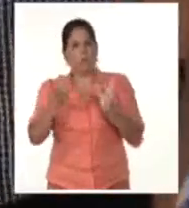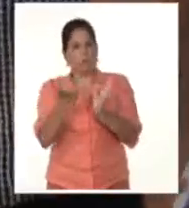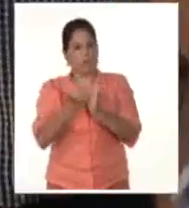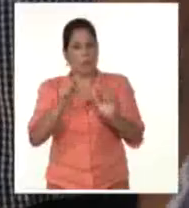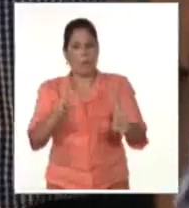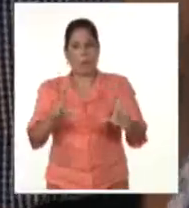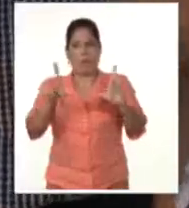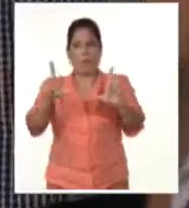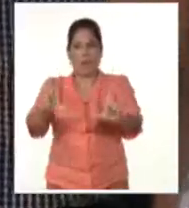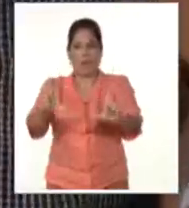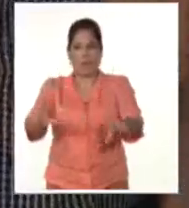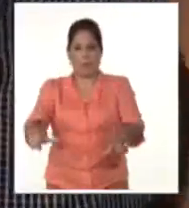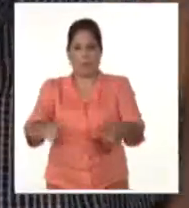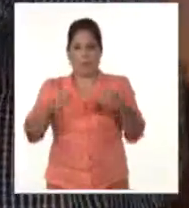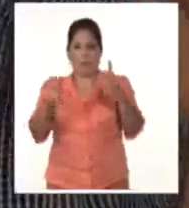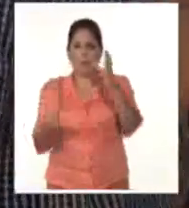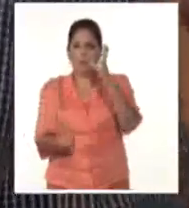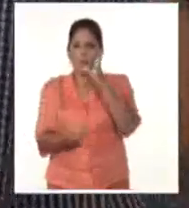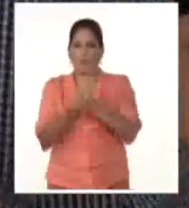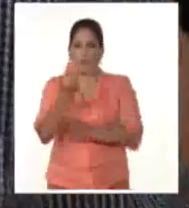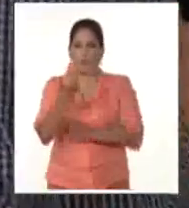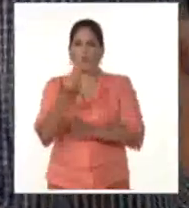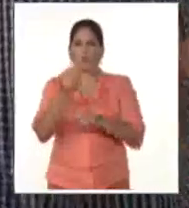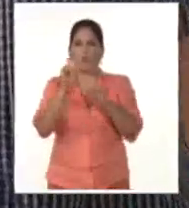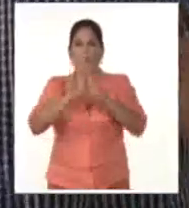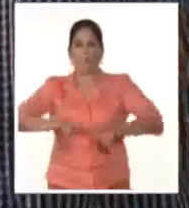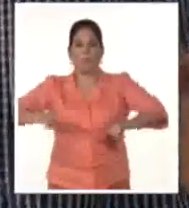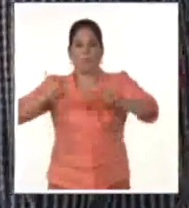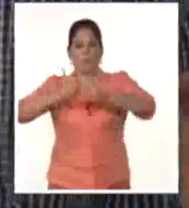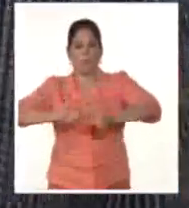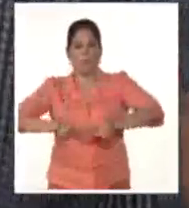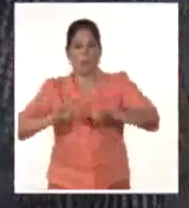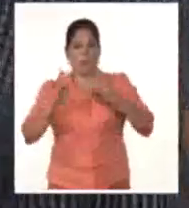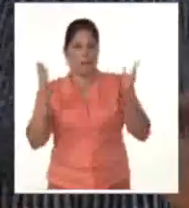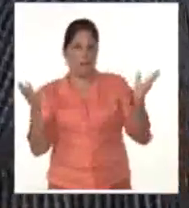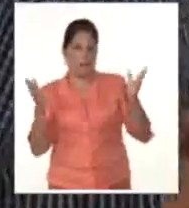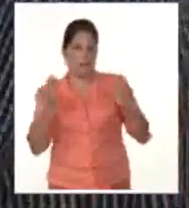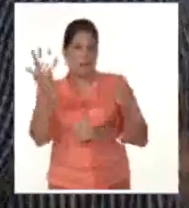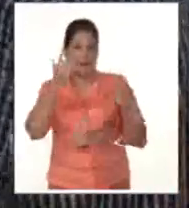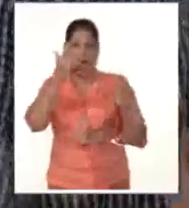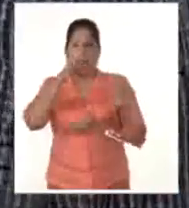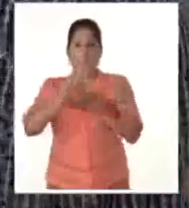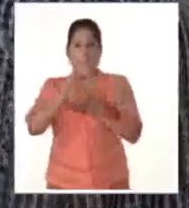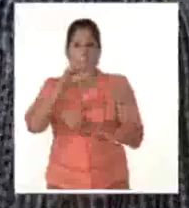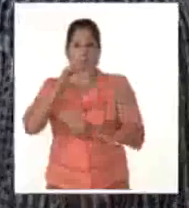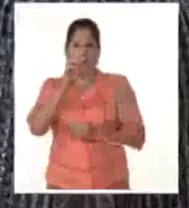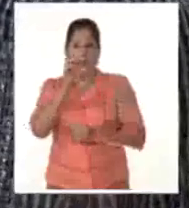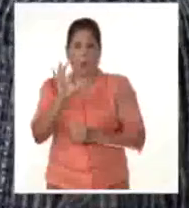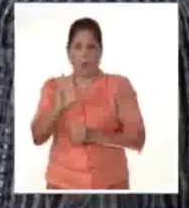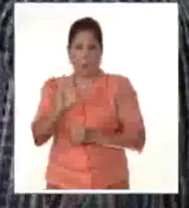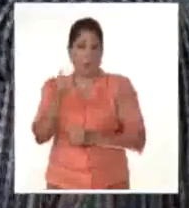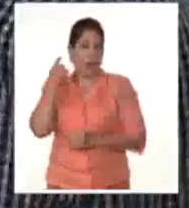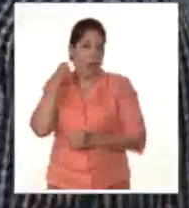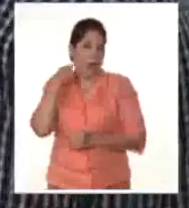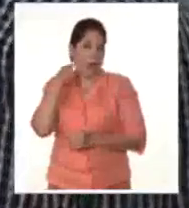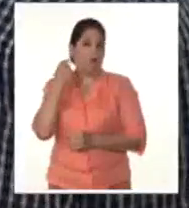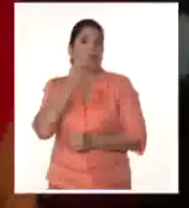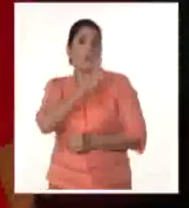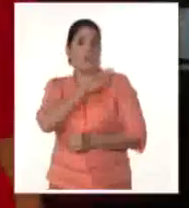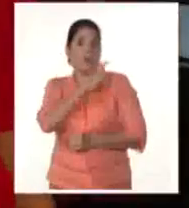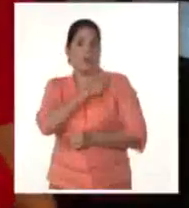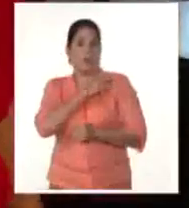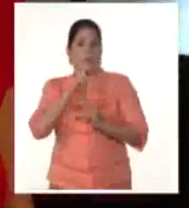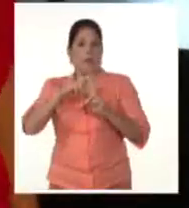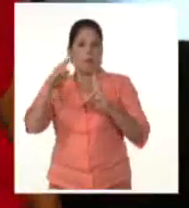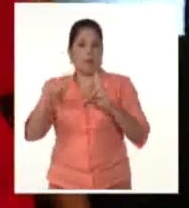placa conmemorativa por la Fundación de la Casa de Altos Estudios a Armando del Rosario, quien por décadas dirigió el grupo.